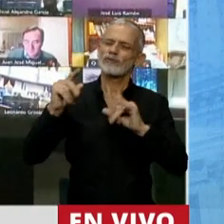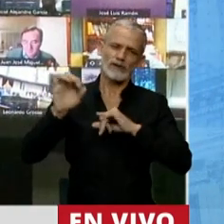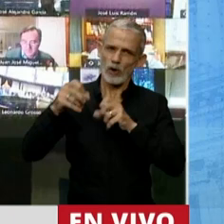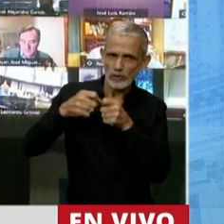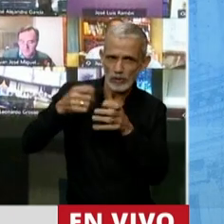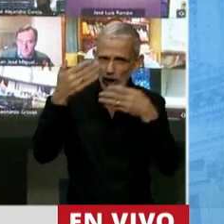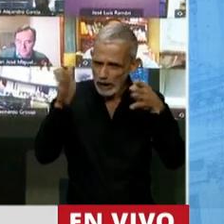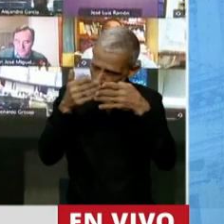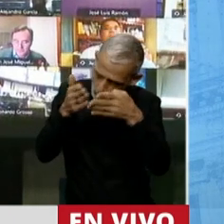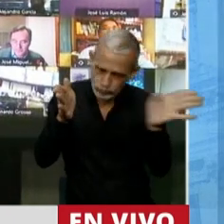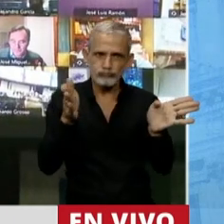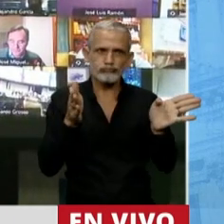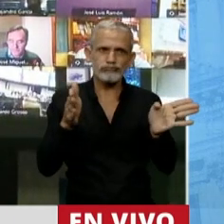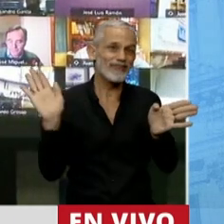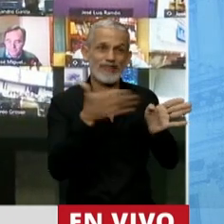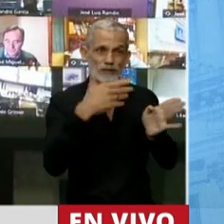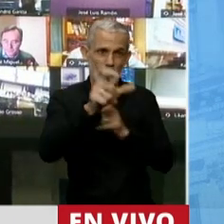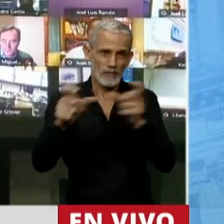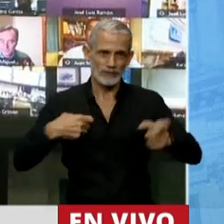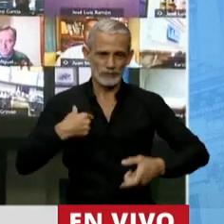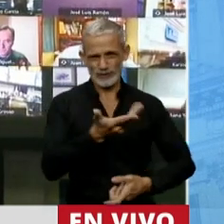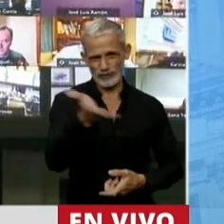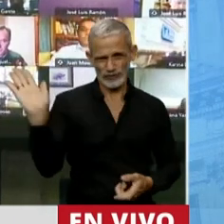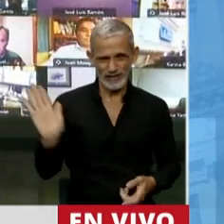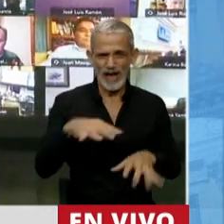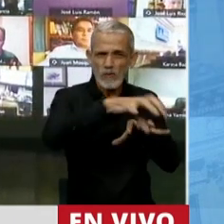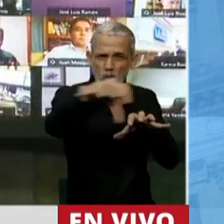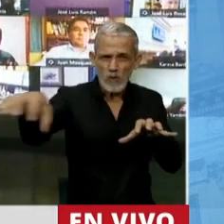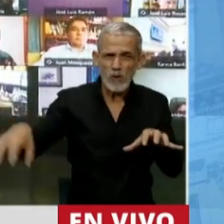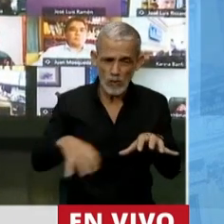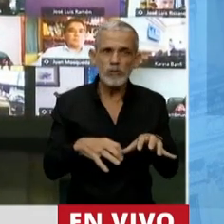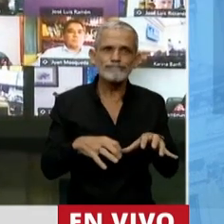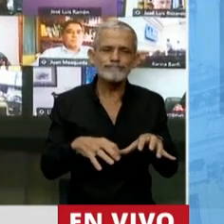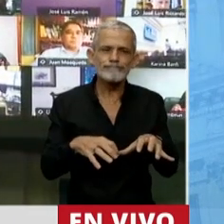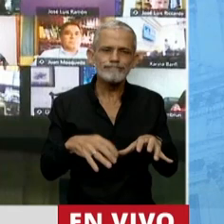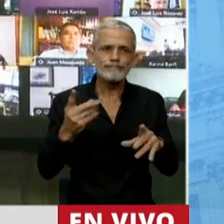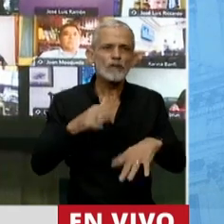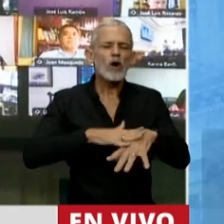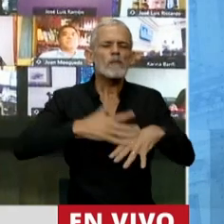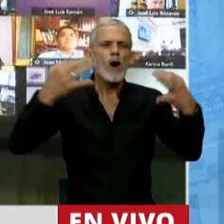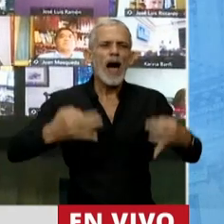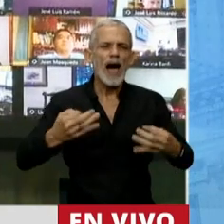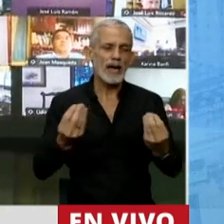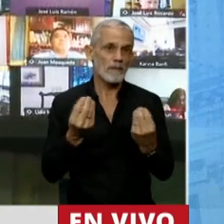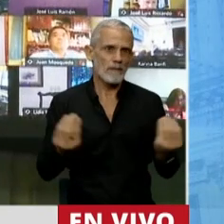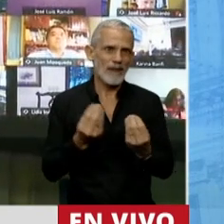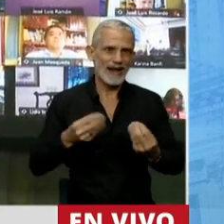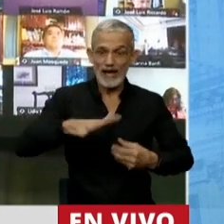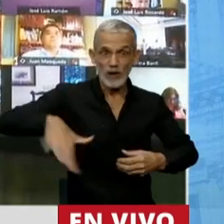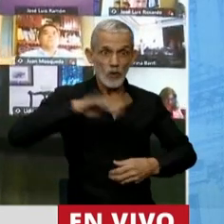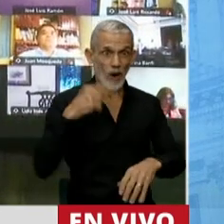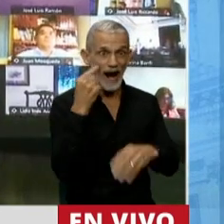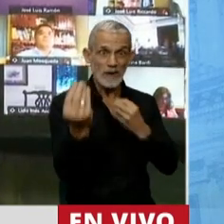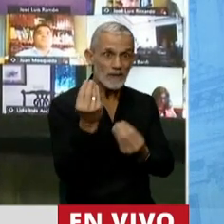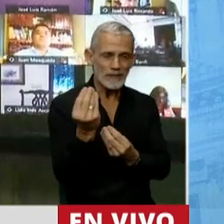Se precisa la toma de conciencia y la acción de todos los sectores de la sociedad comprometidos con hacer del lugar que